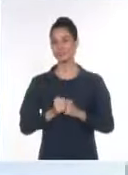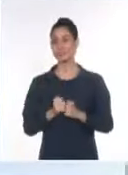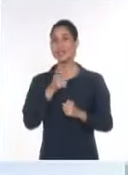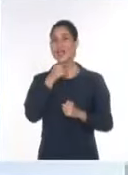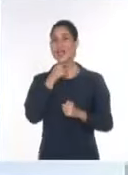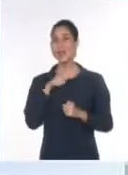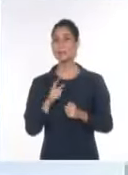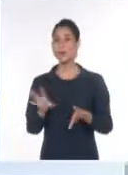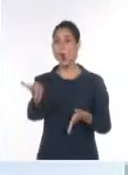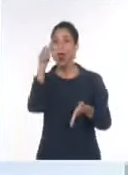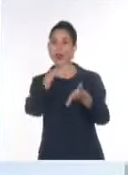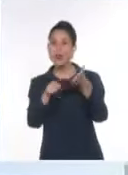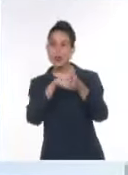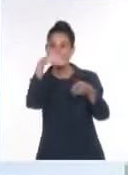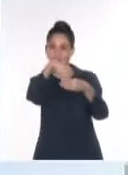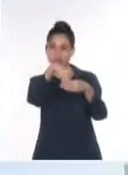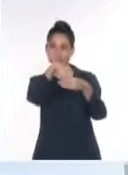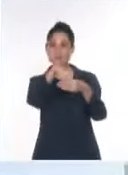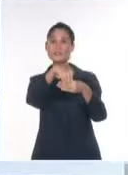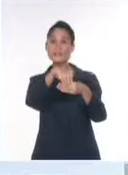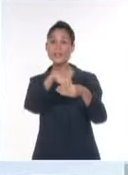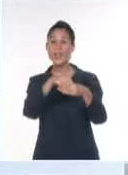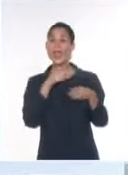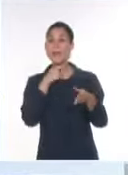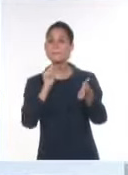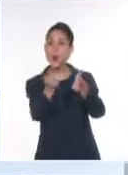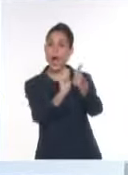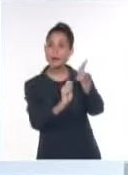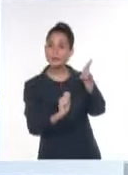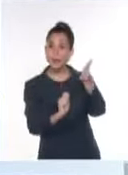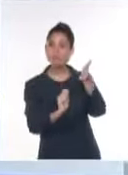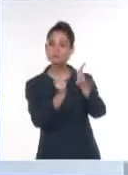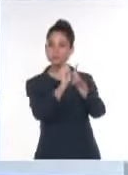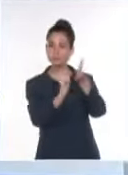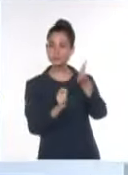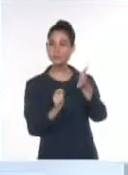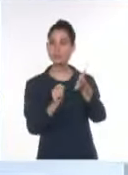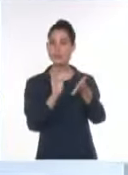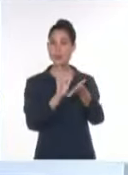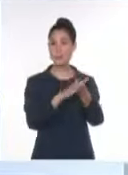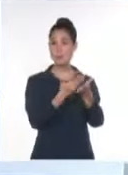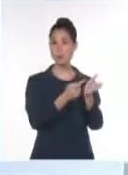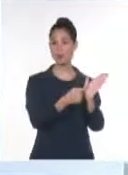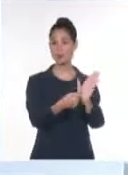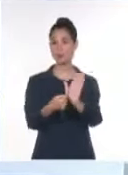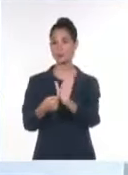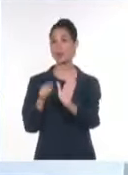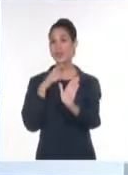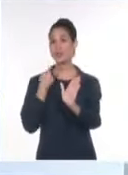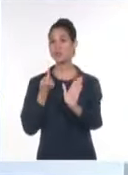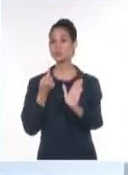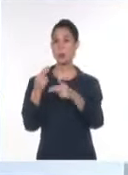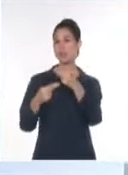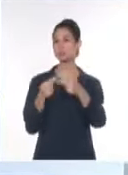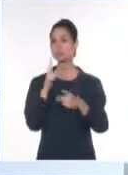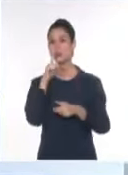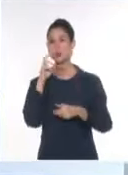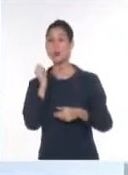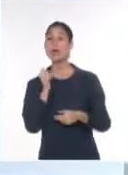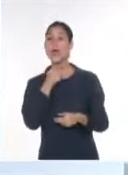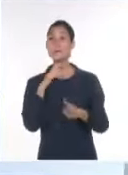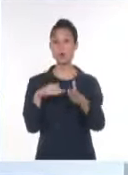para que las presentaran a solo horas de concluidas las elecciones, cuando constitucionalmente tienen hasta 30 días.